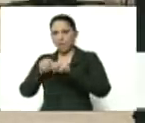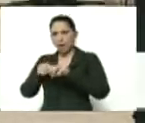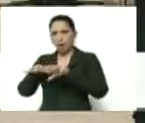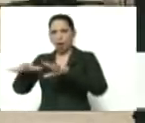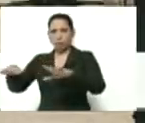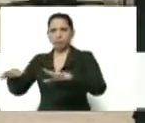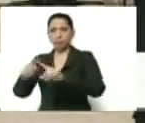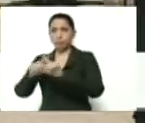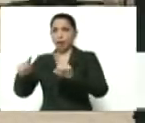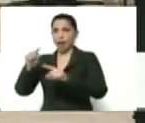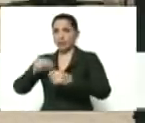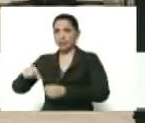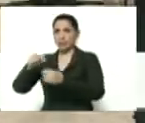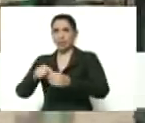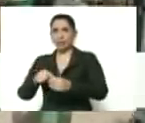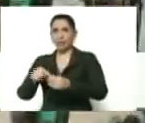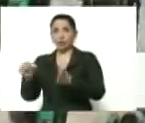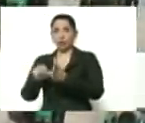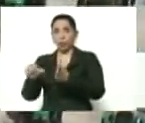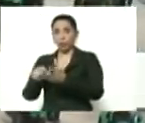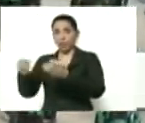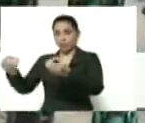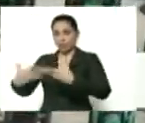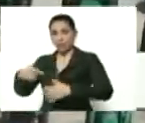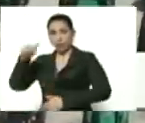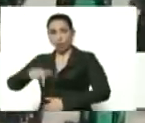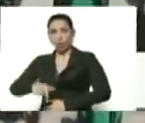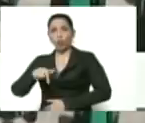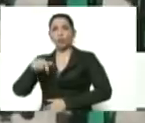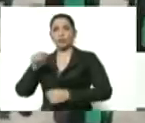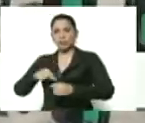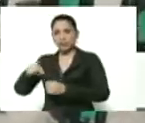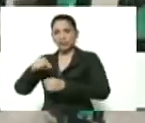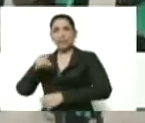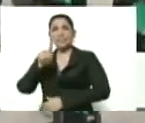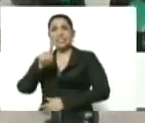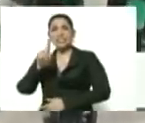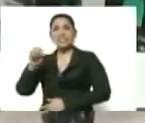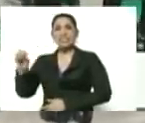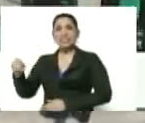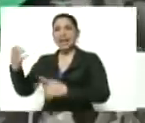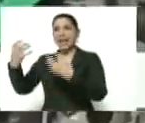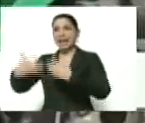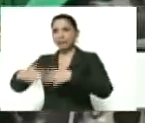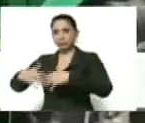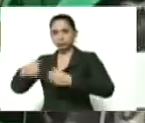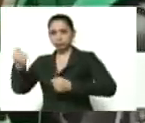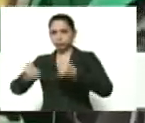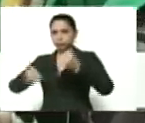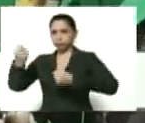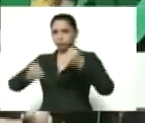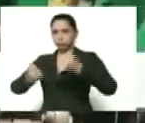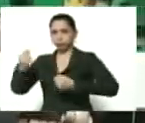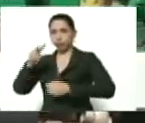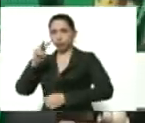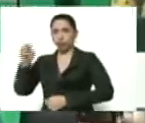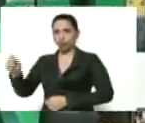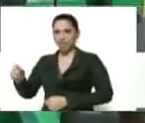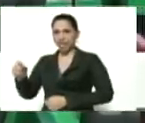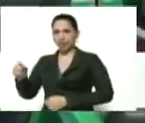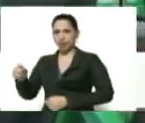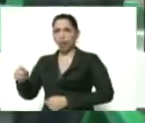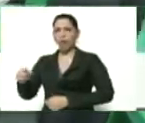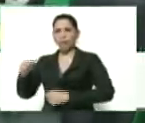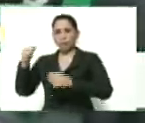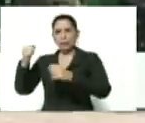para la siembra. Donde estamos recibiendo hoy, 100 tractores de 200 HP, de 200 caballos de